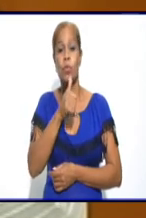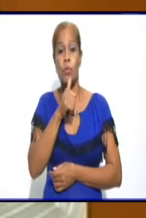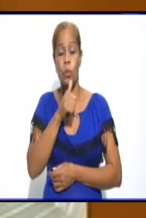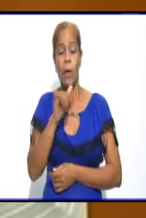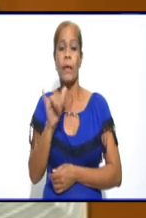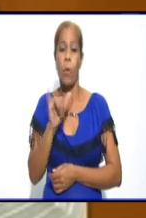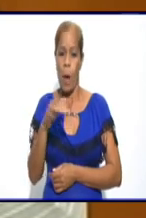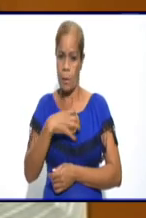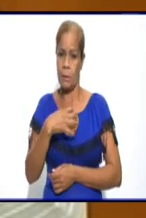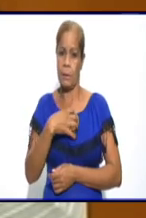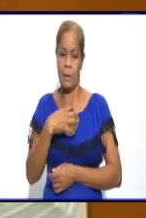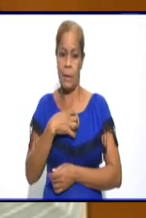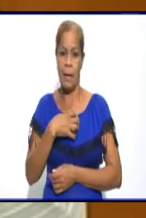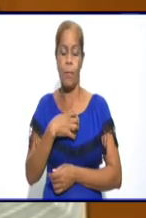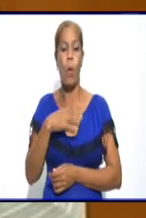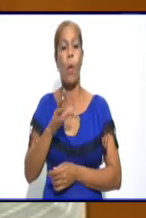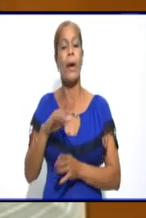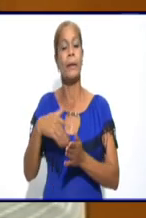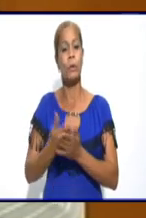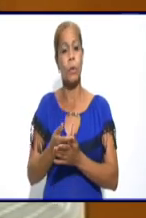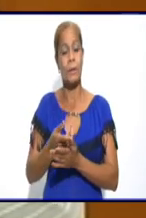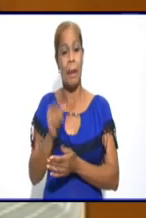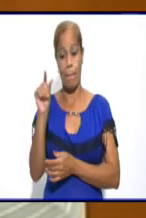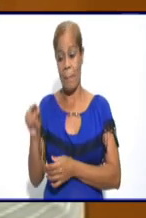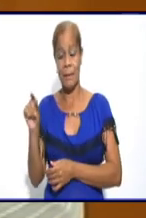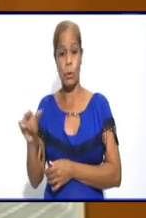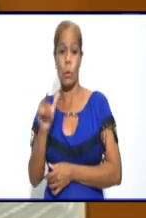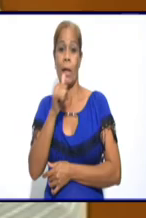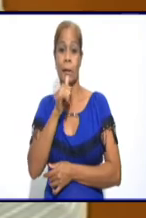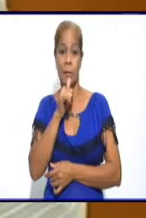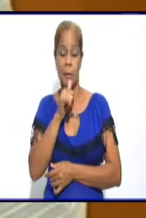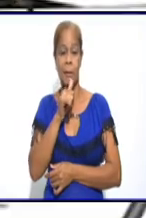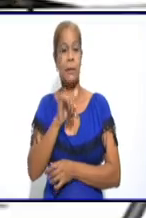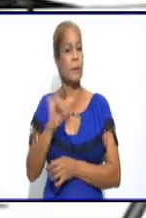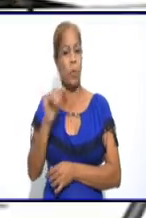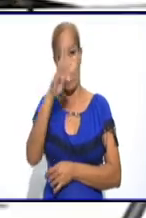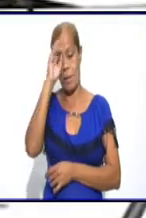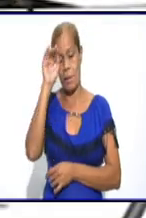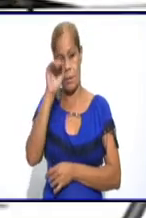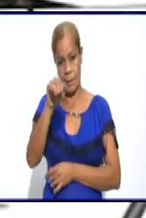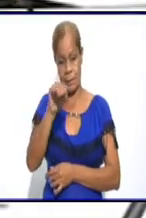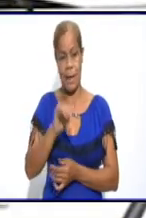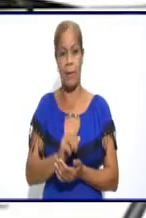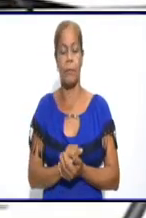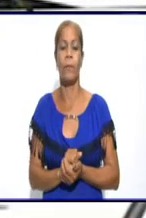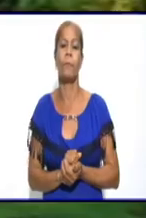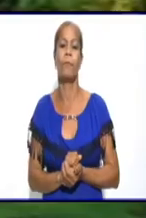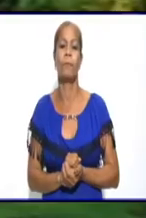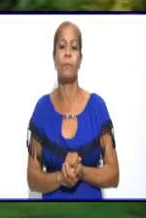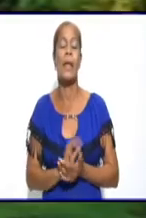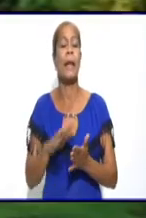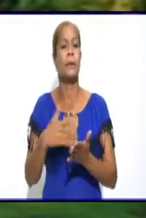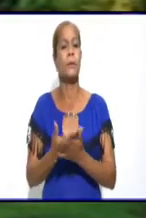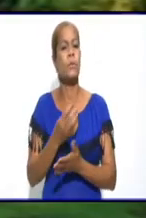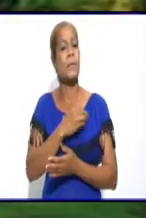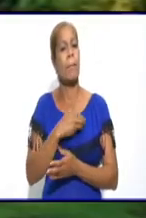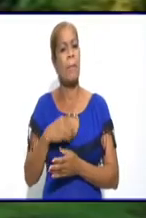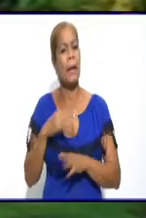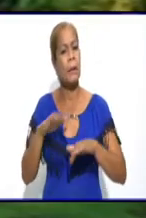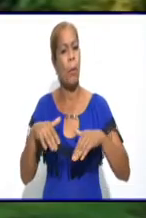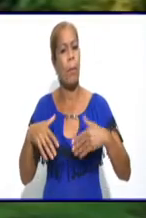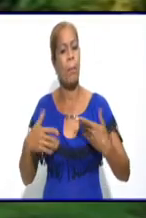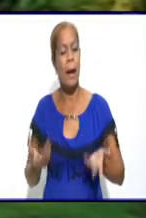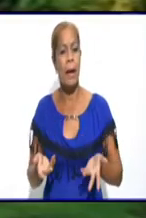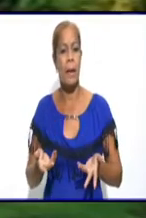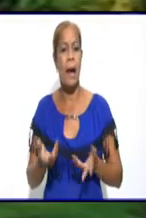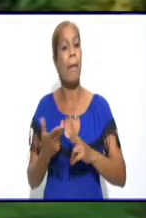tanto van a un ingreso para su estudio de PCR. Rosmel, para profundizar en algunos de los